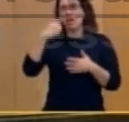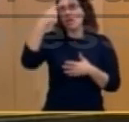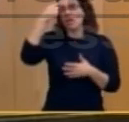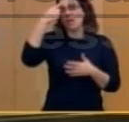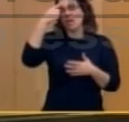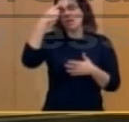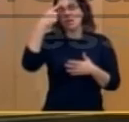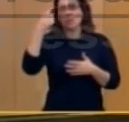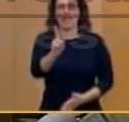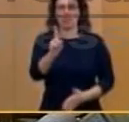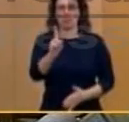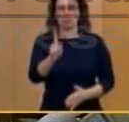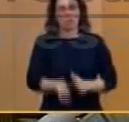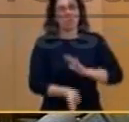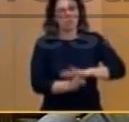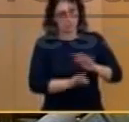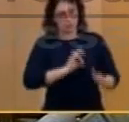usted?